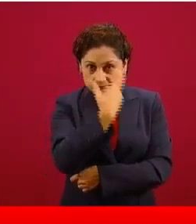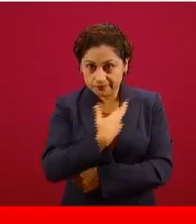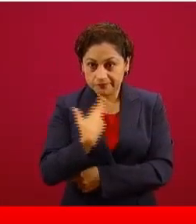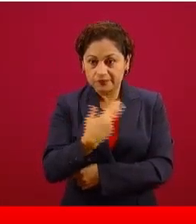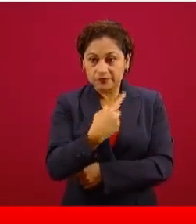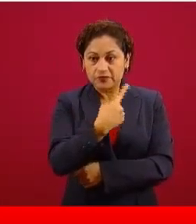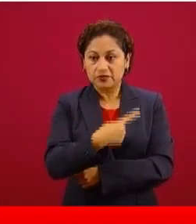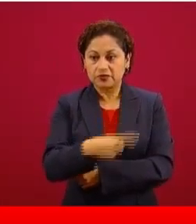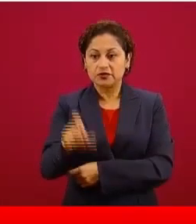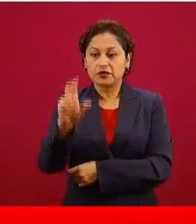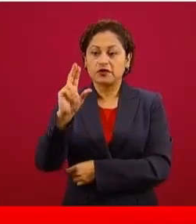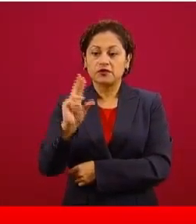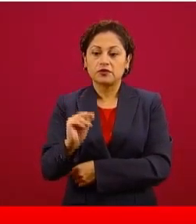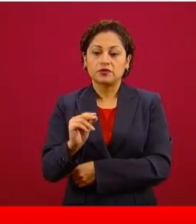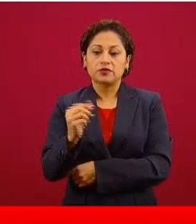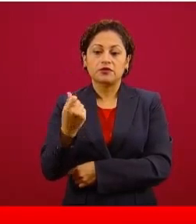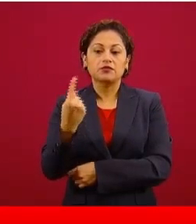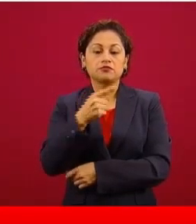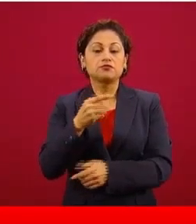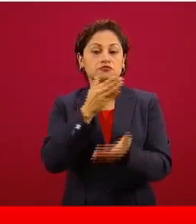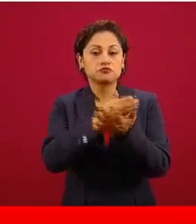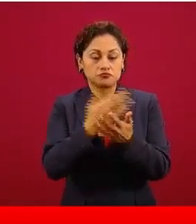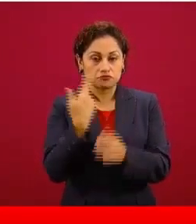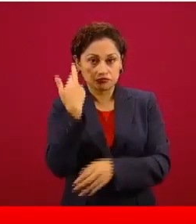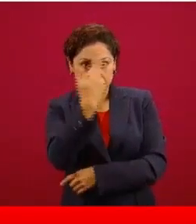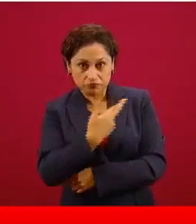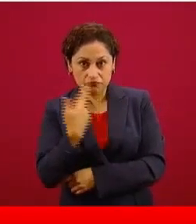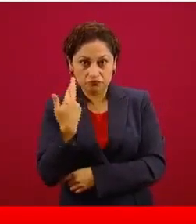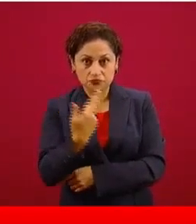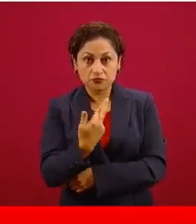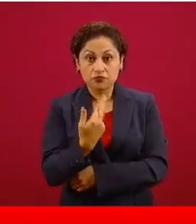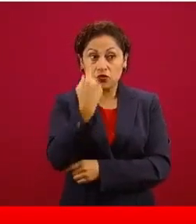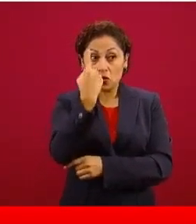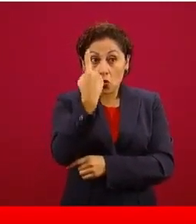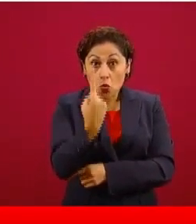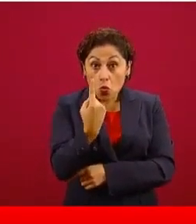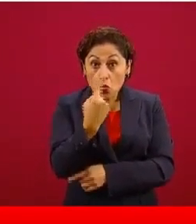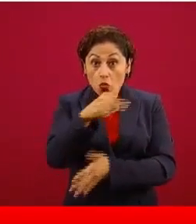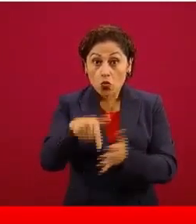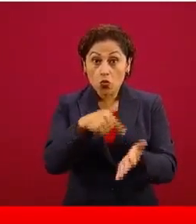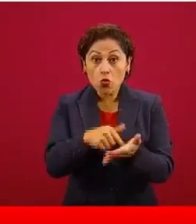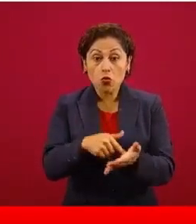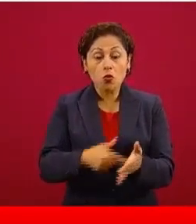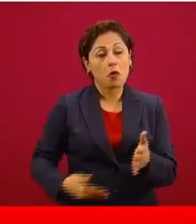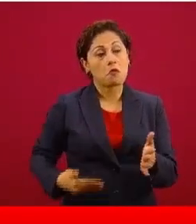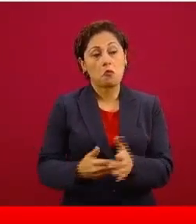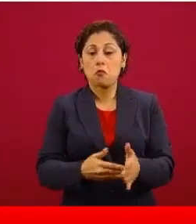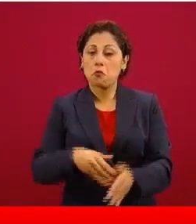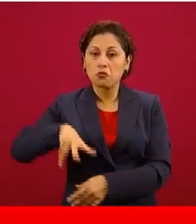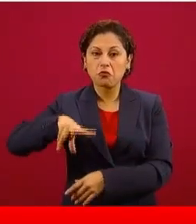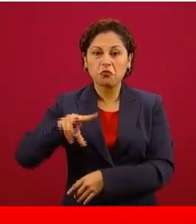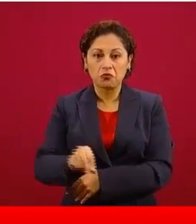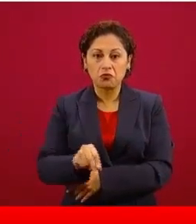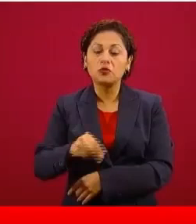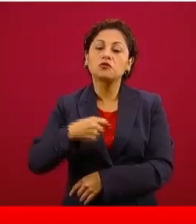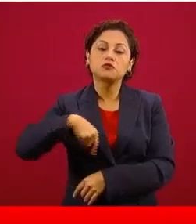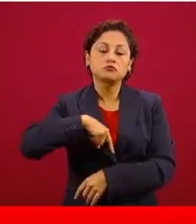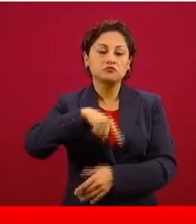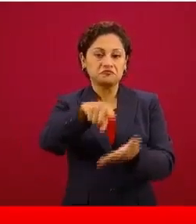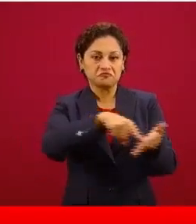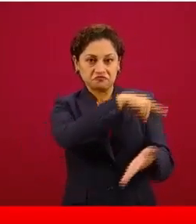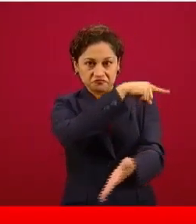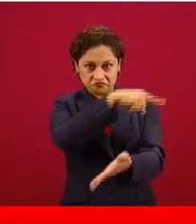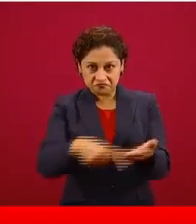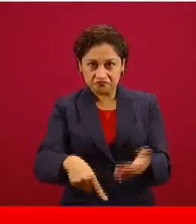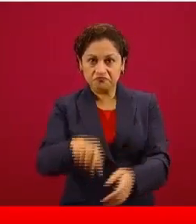visitas. Sólo una en esta semana no se dejó verificar, inmovilizamos 28 bombas,